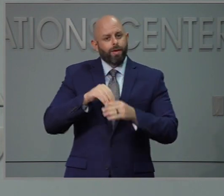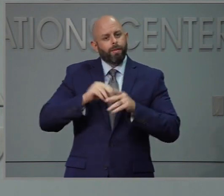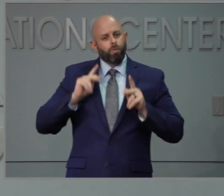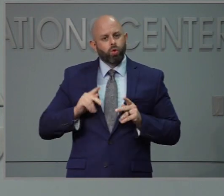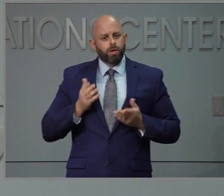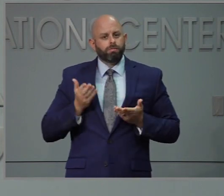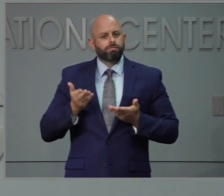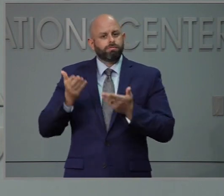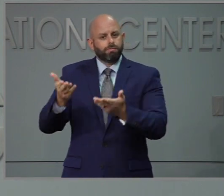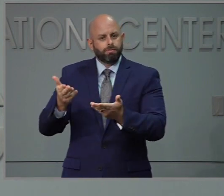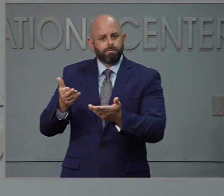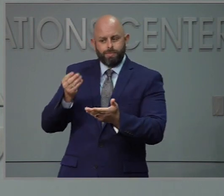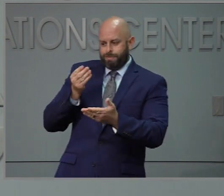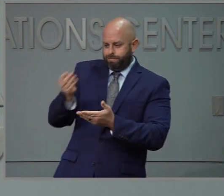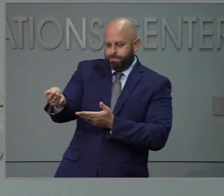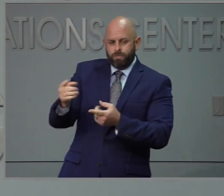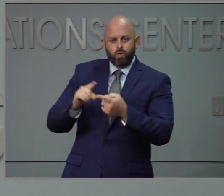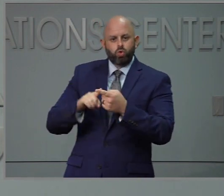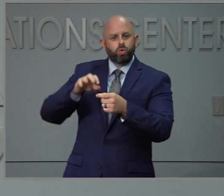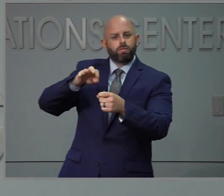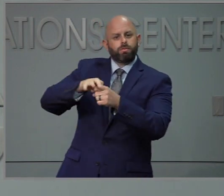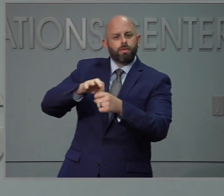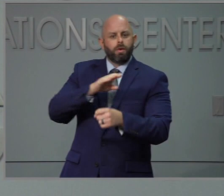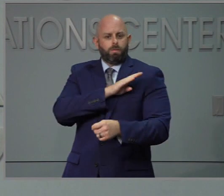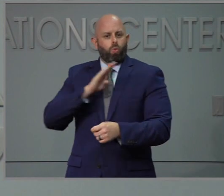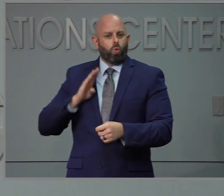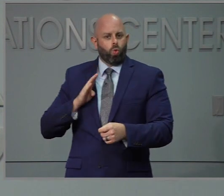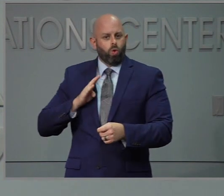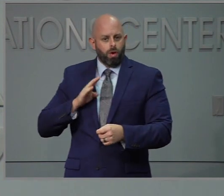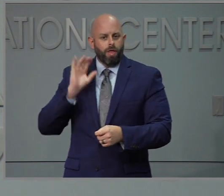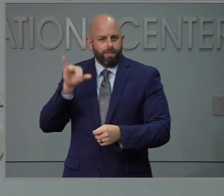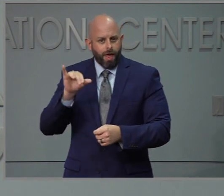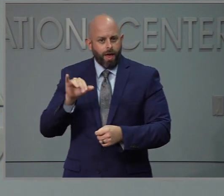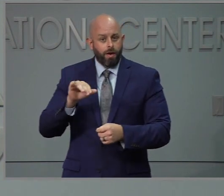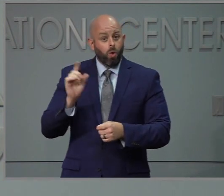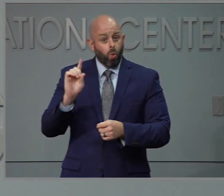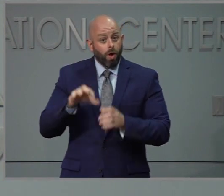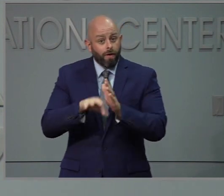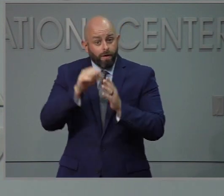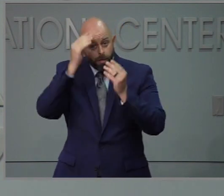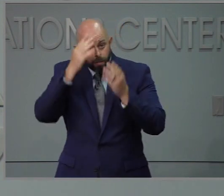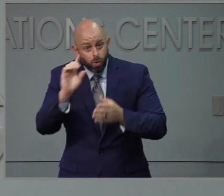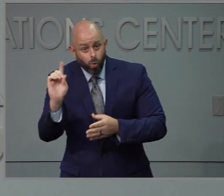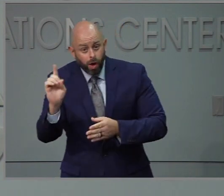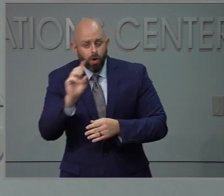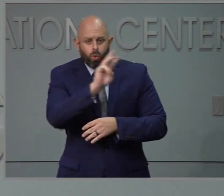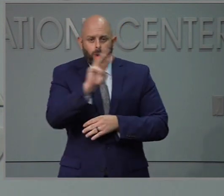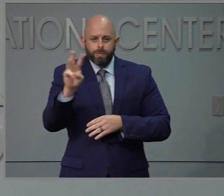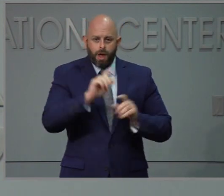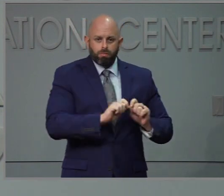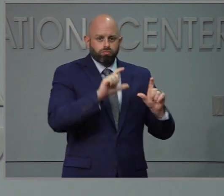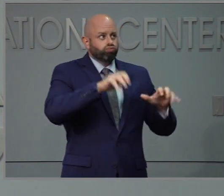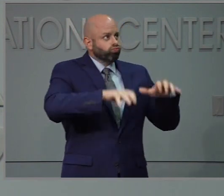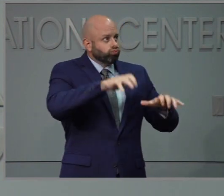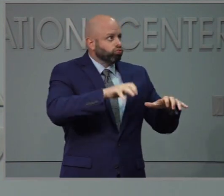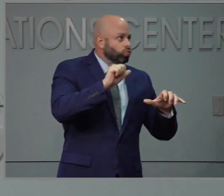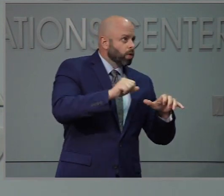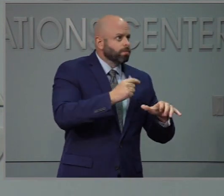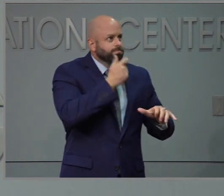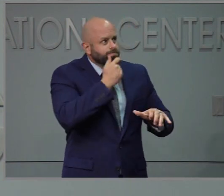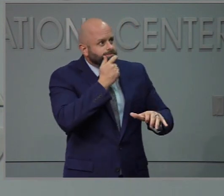mandarlo en la junta de elecciones. Esto lo encuentra en la página web de la junta de elecciones y esta junta está